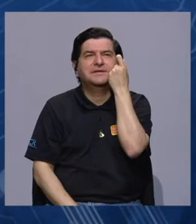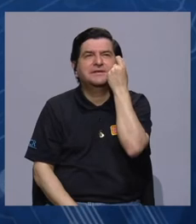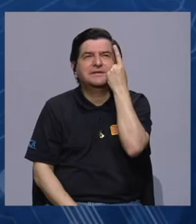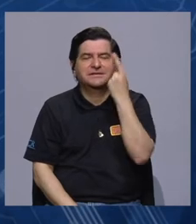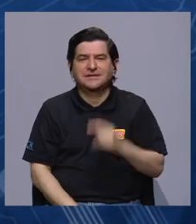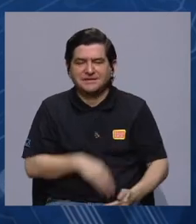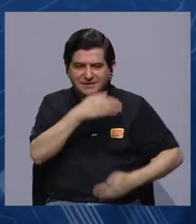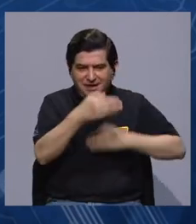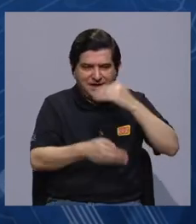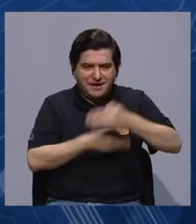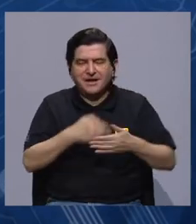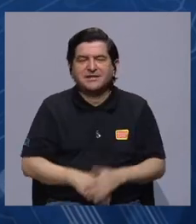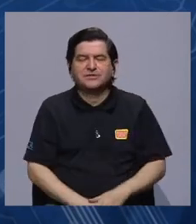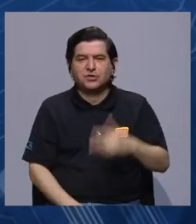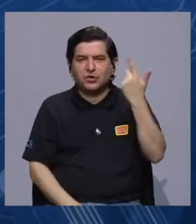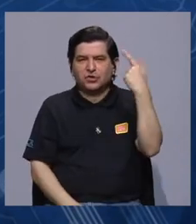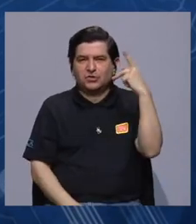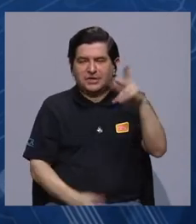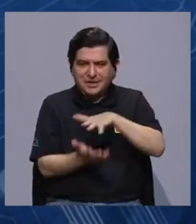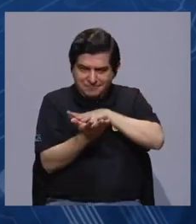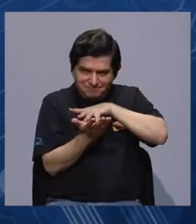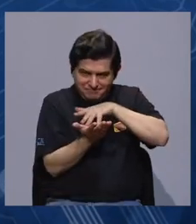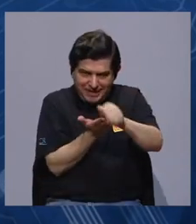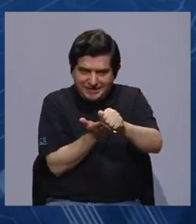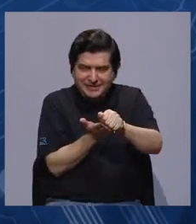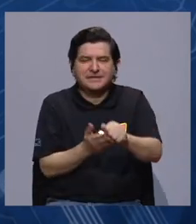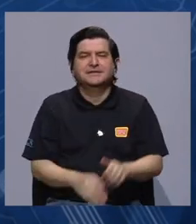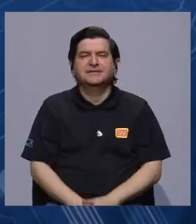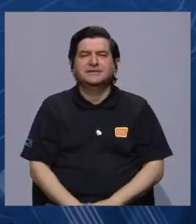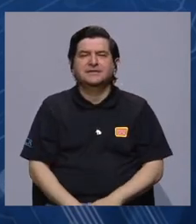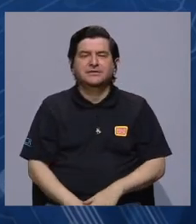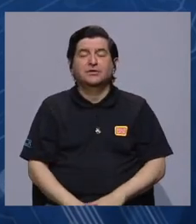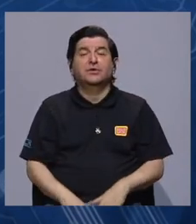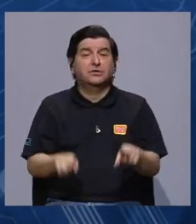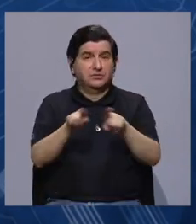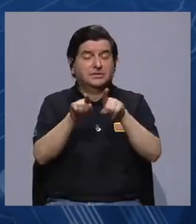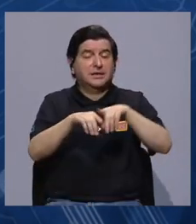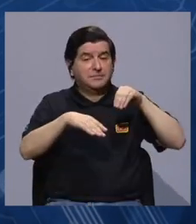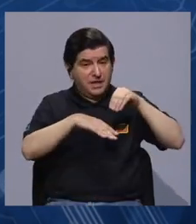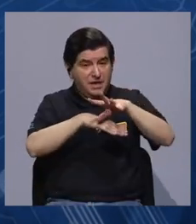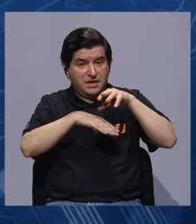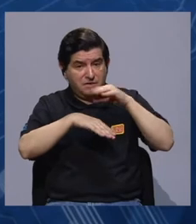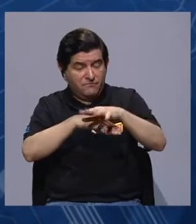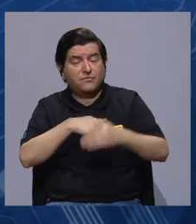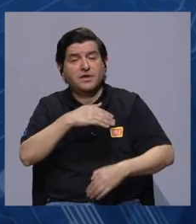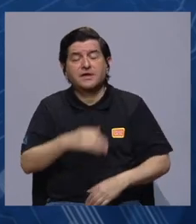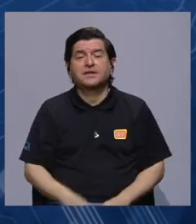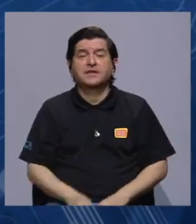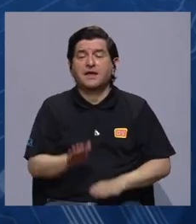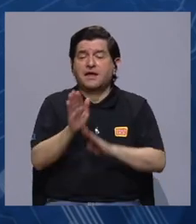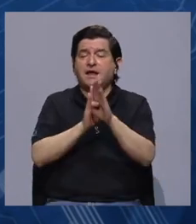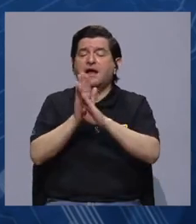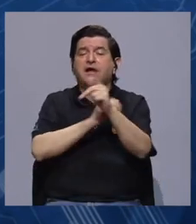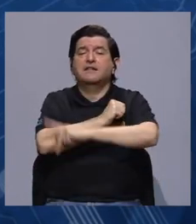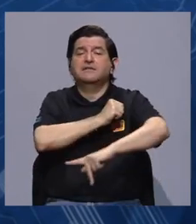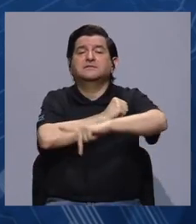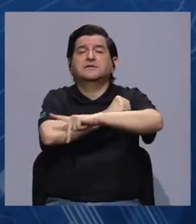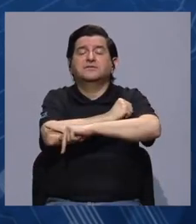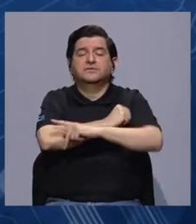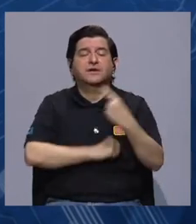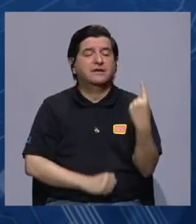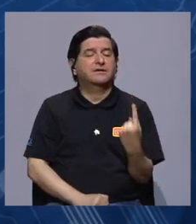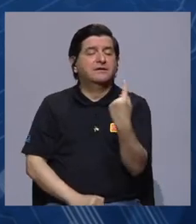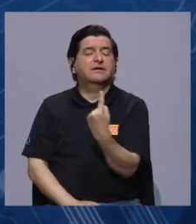de entender cómo la gestión de riesgo a desastres y también tiene una incidencia en el desarrollo de los países